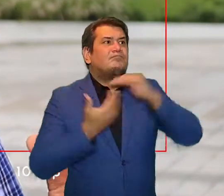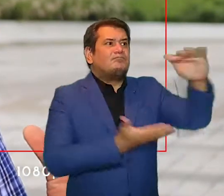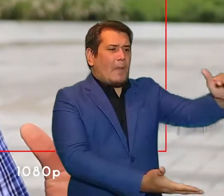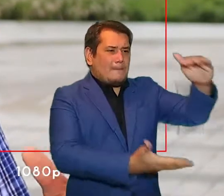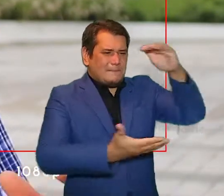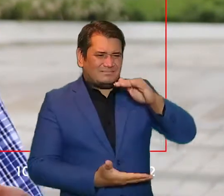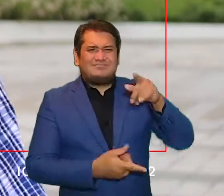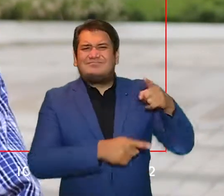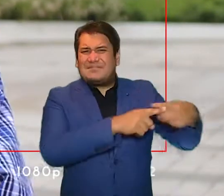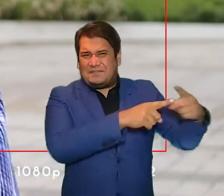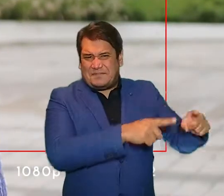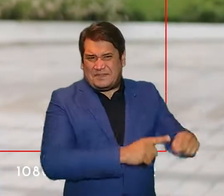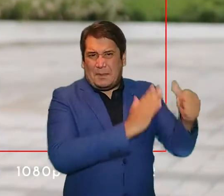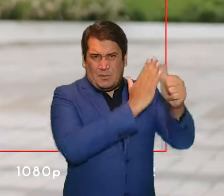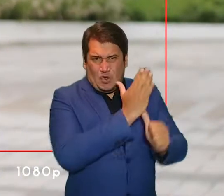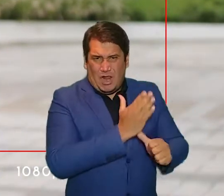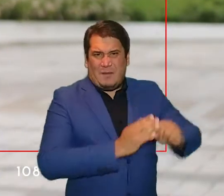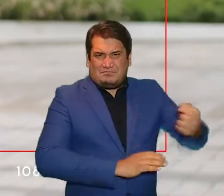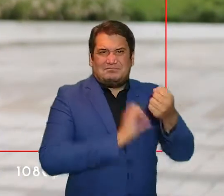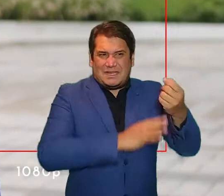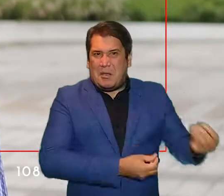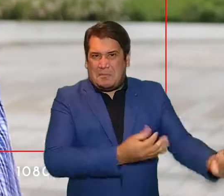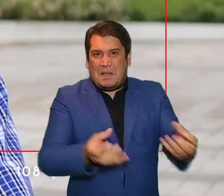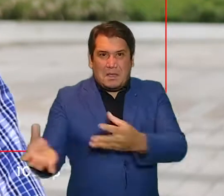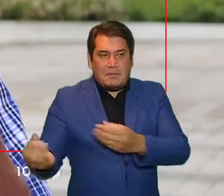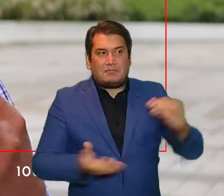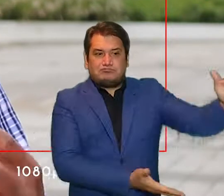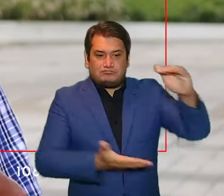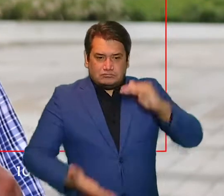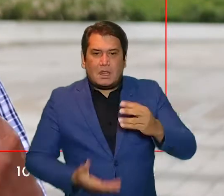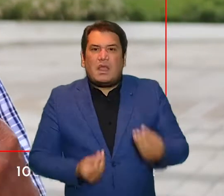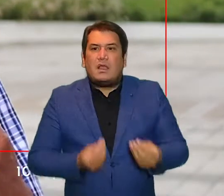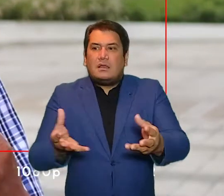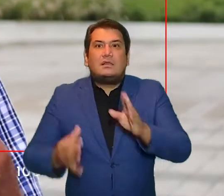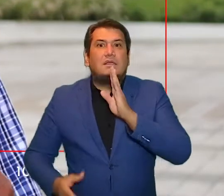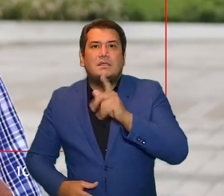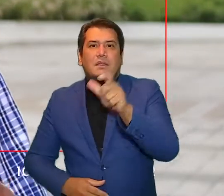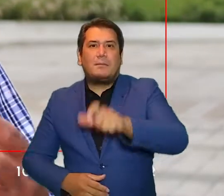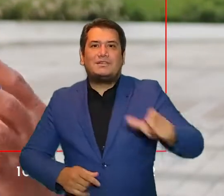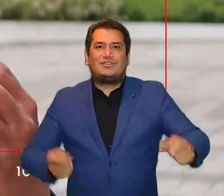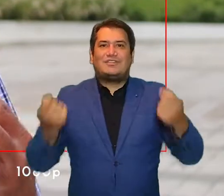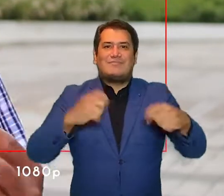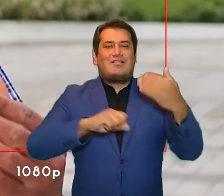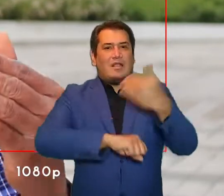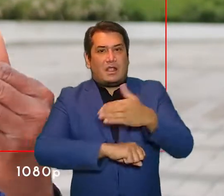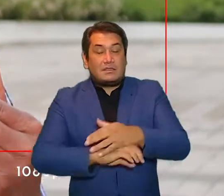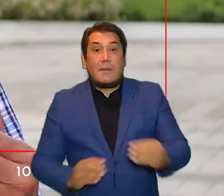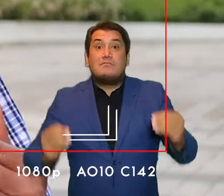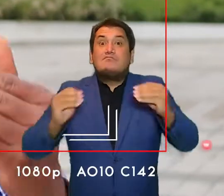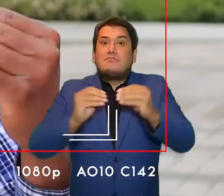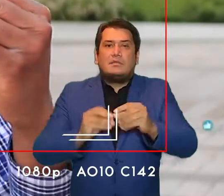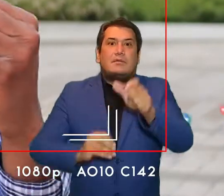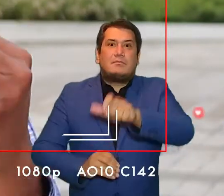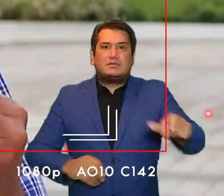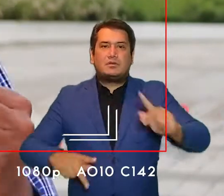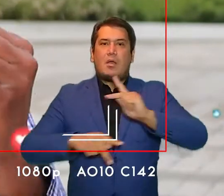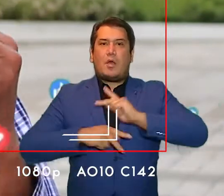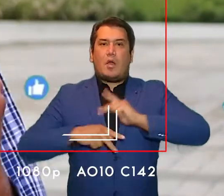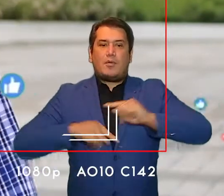programas que tiene la administración distrital de la Alcaldía Mayor de Bogotá en favor de nuestros